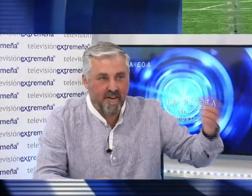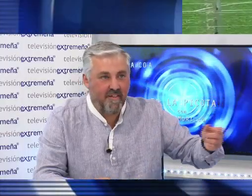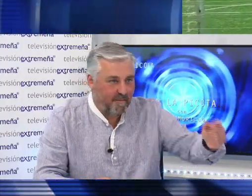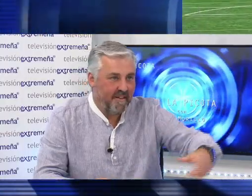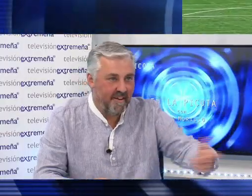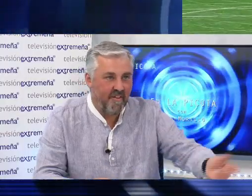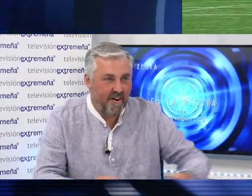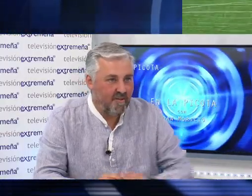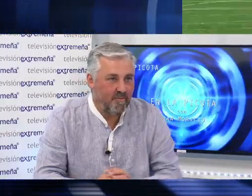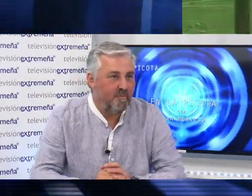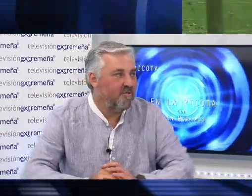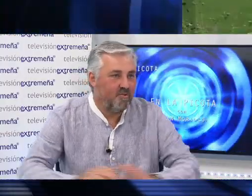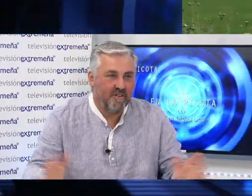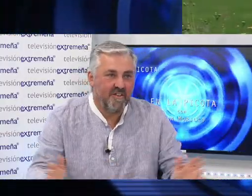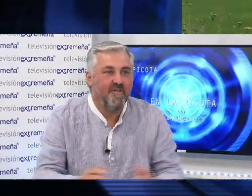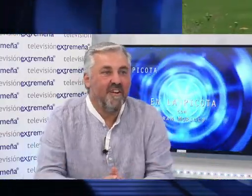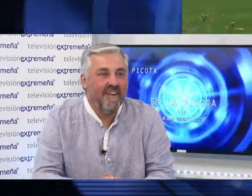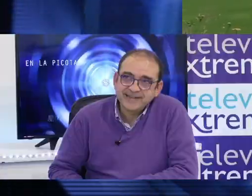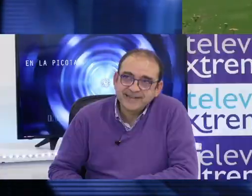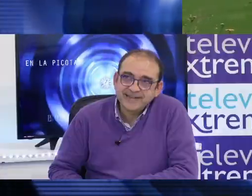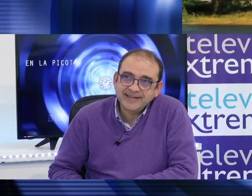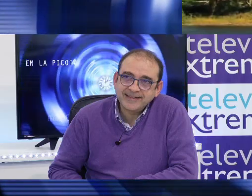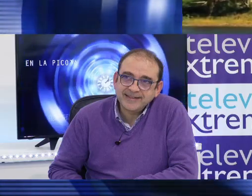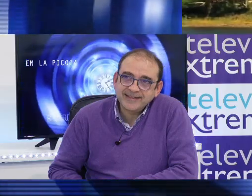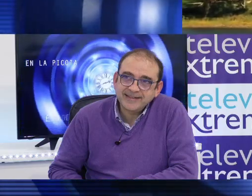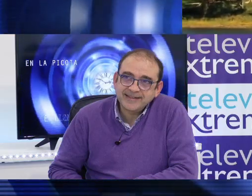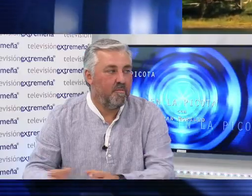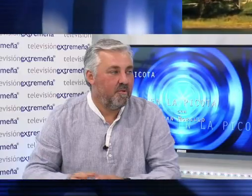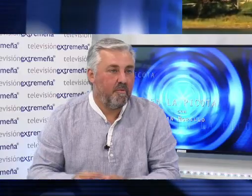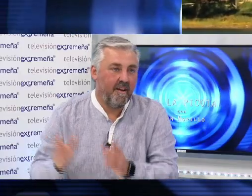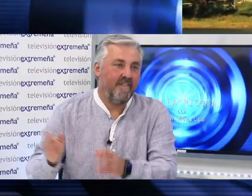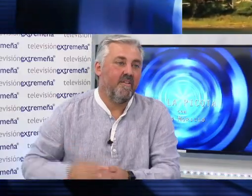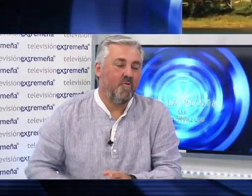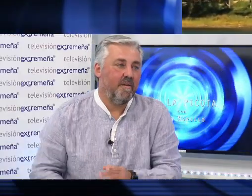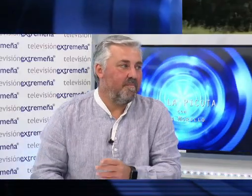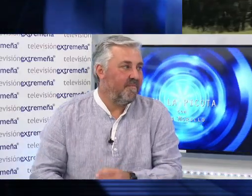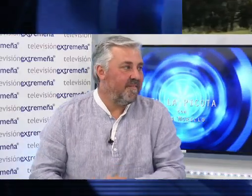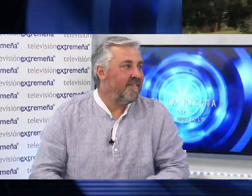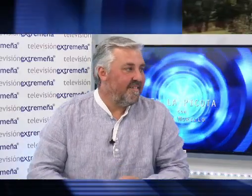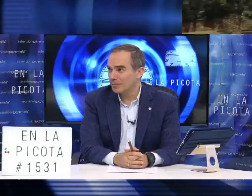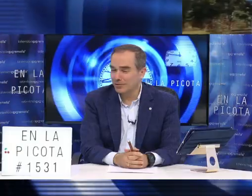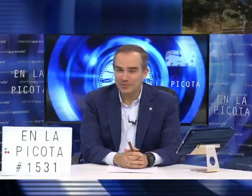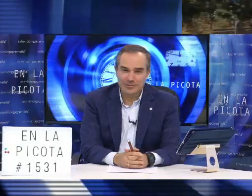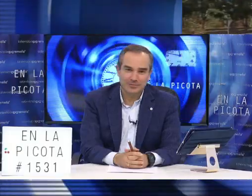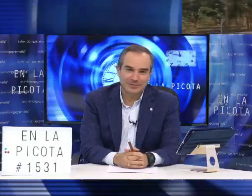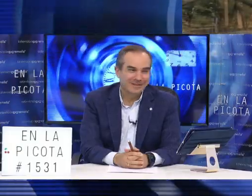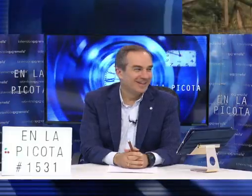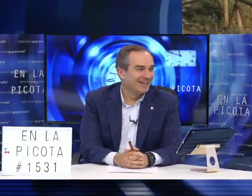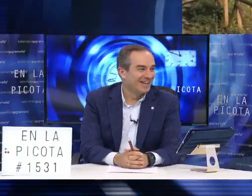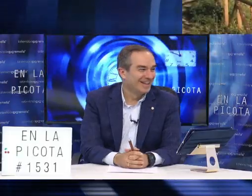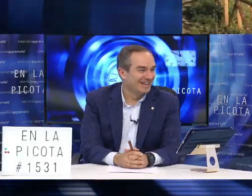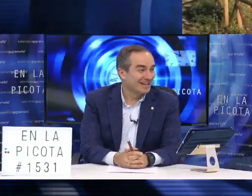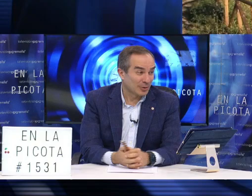no lo ven nadie van allí a cazarlas, como hemos hecho todos de chicos. Y dice, no, no puede usted poner aquí esta industria. O la Miri La Chocha, como dice un picotero nuestro.